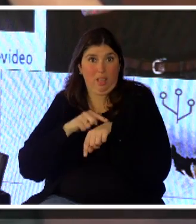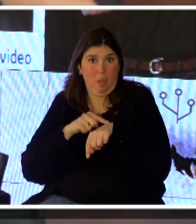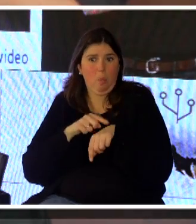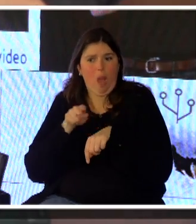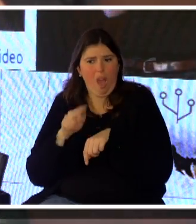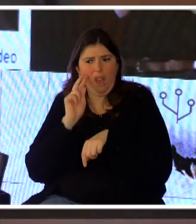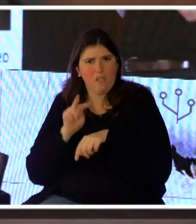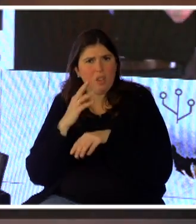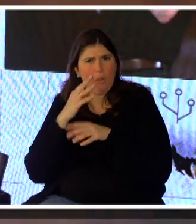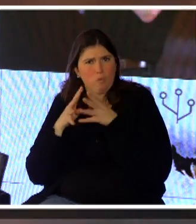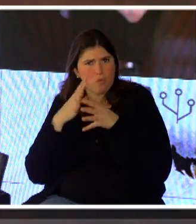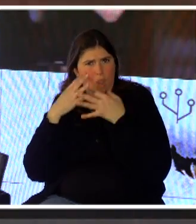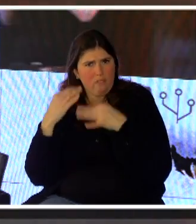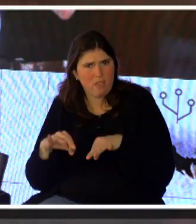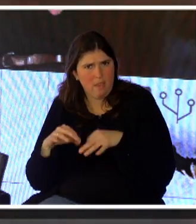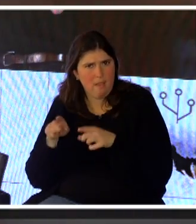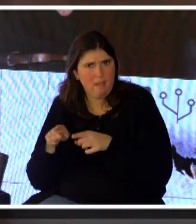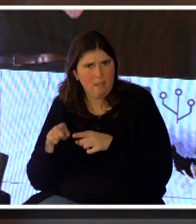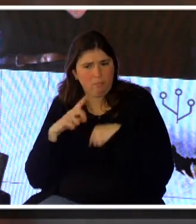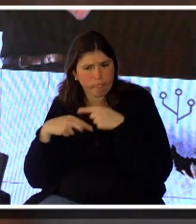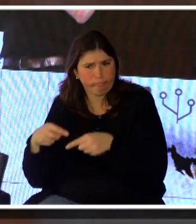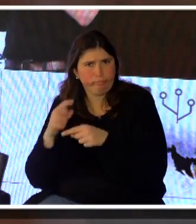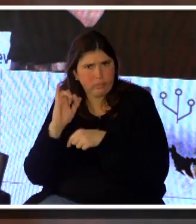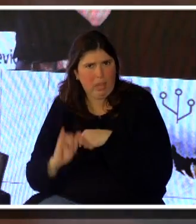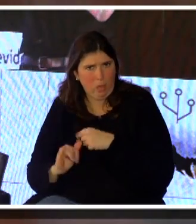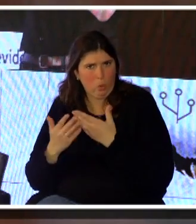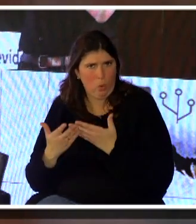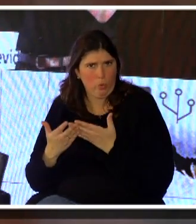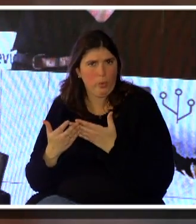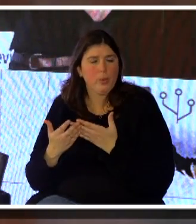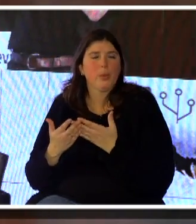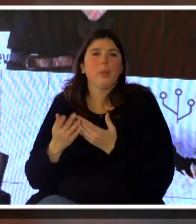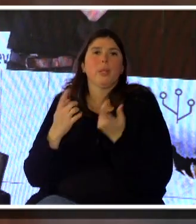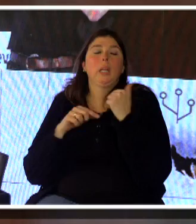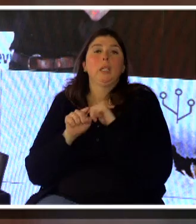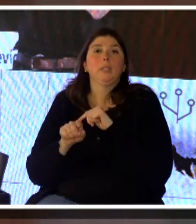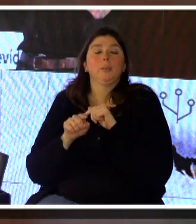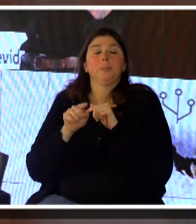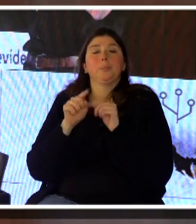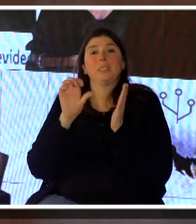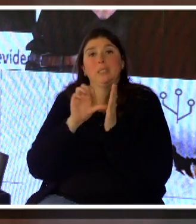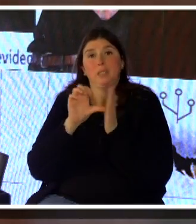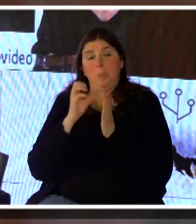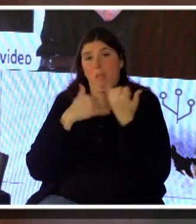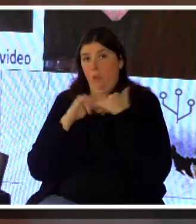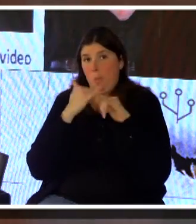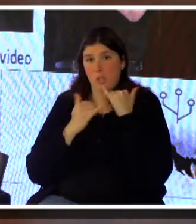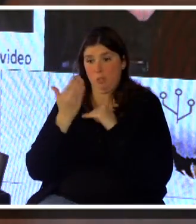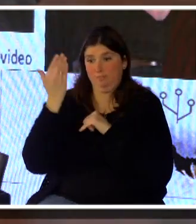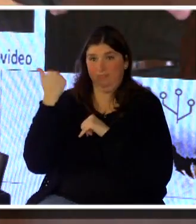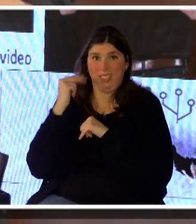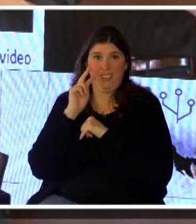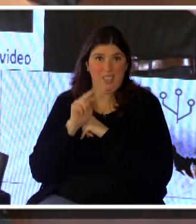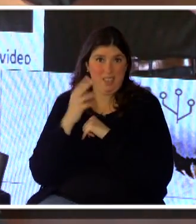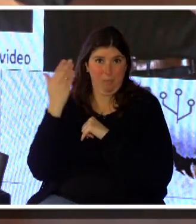yo quiero. Entonces, acá es donde entra a jugar el sistema de información que veíamos recién. Porque para que eso